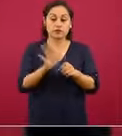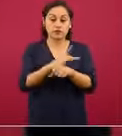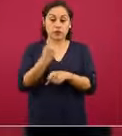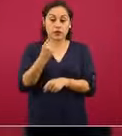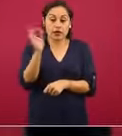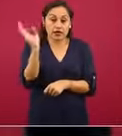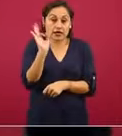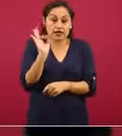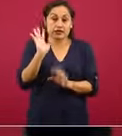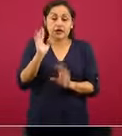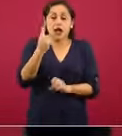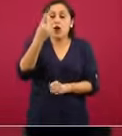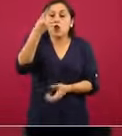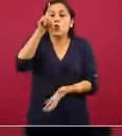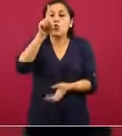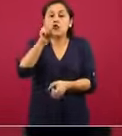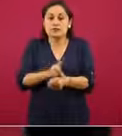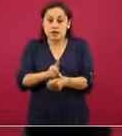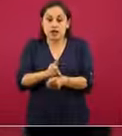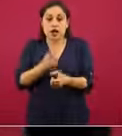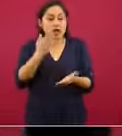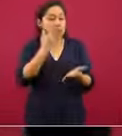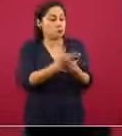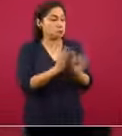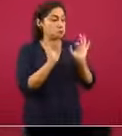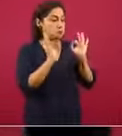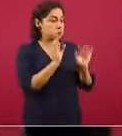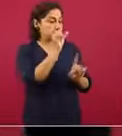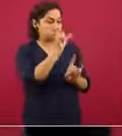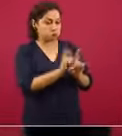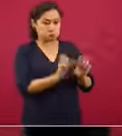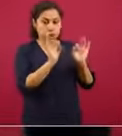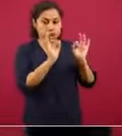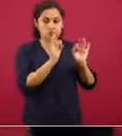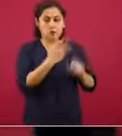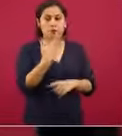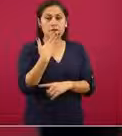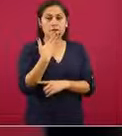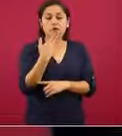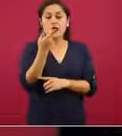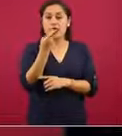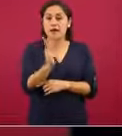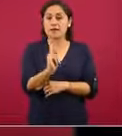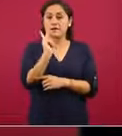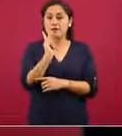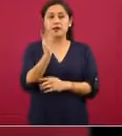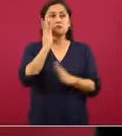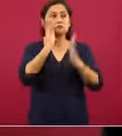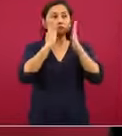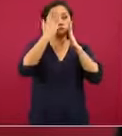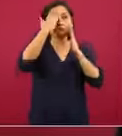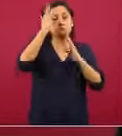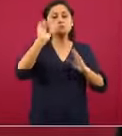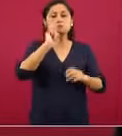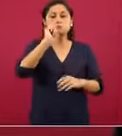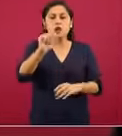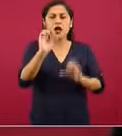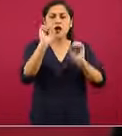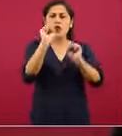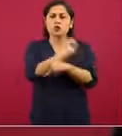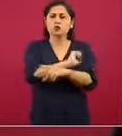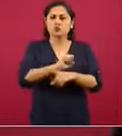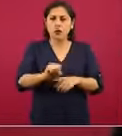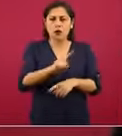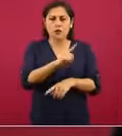bien oxígeno, oxígeno, ya había tal vez, no tenía fiebre, o había tenido fiebre y ya no era tan importante, no tenía grandes